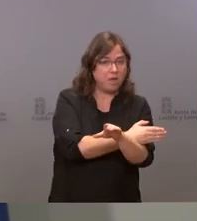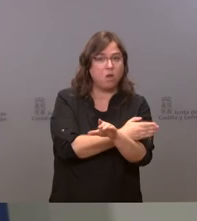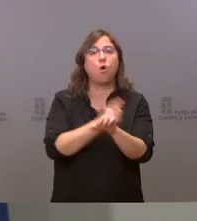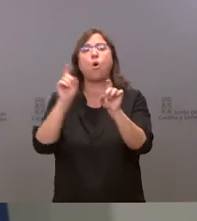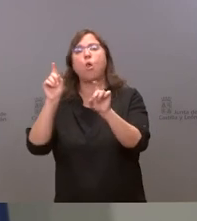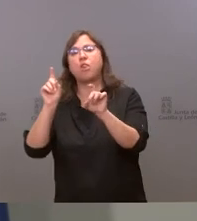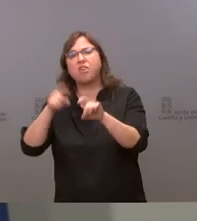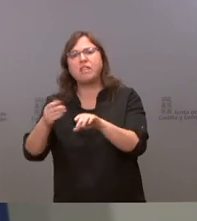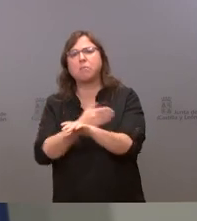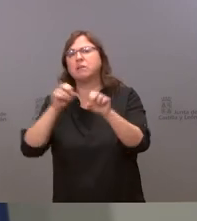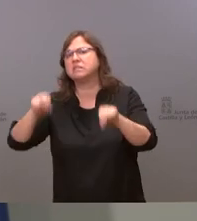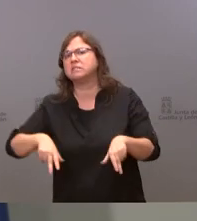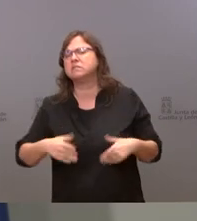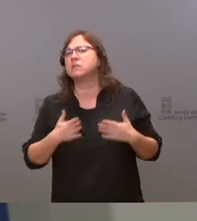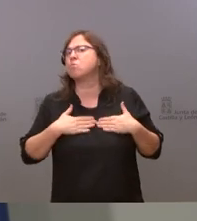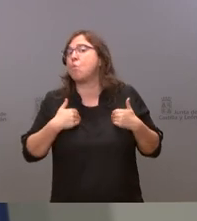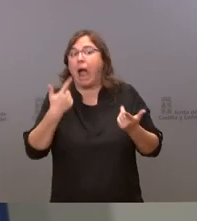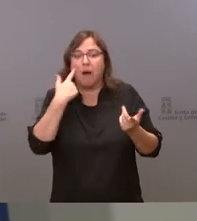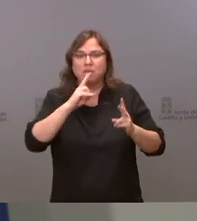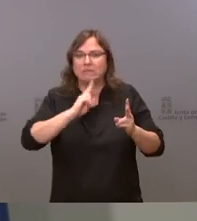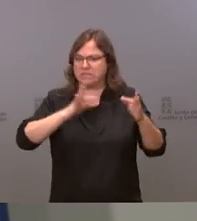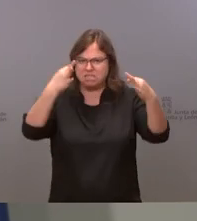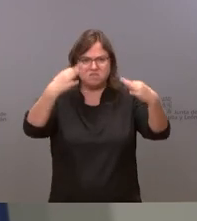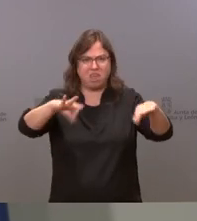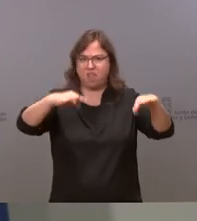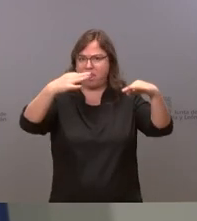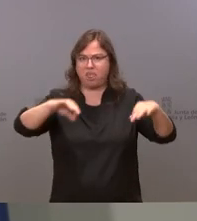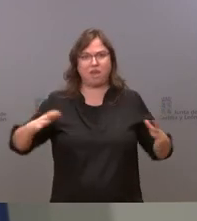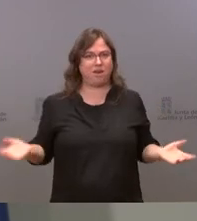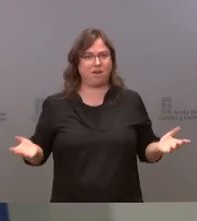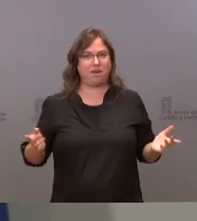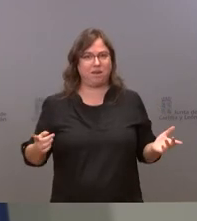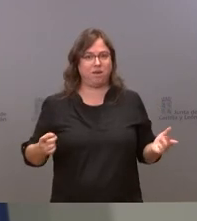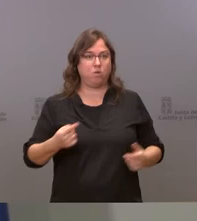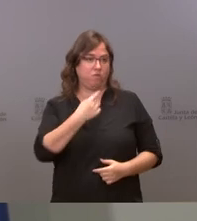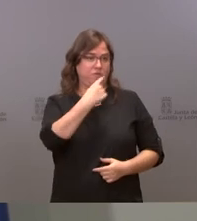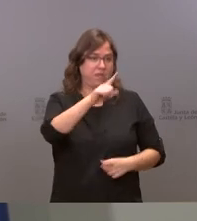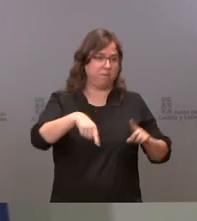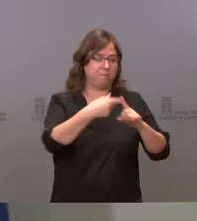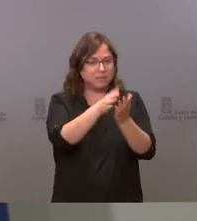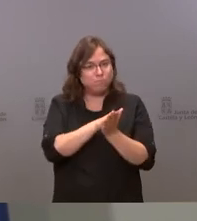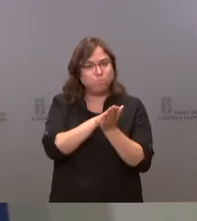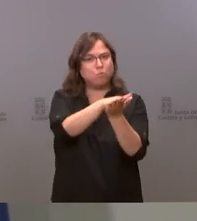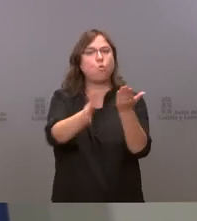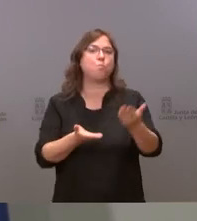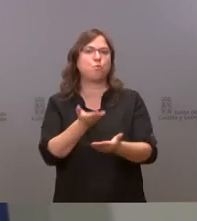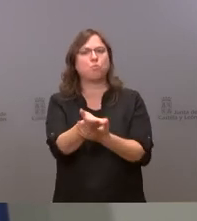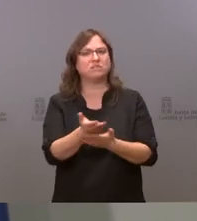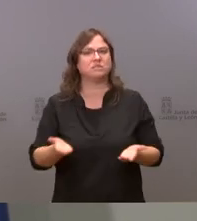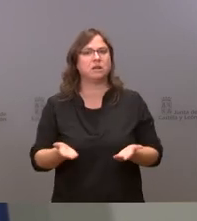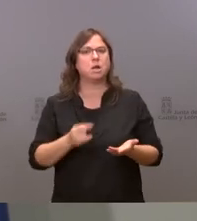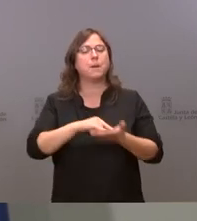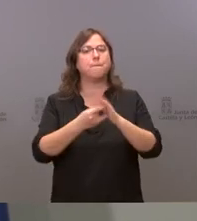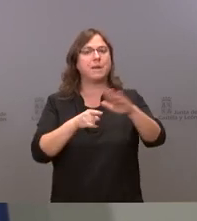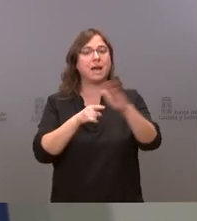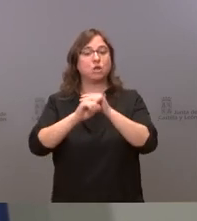como la cita previa y que lo proponga luego naturalmente como plan de gestión para su